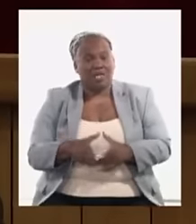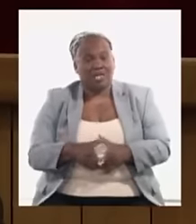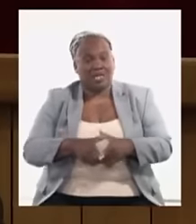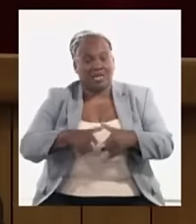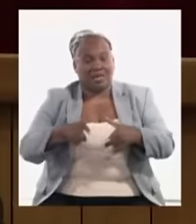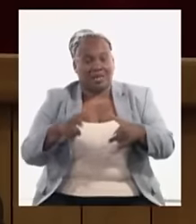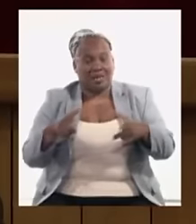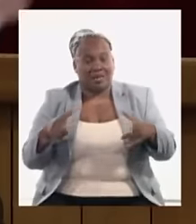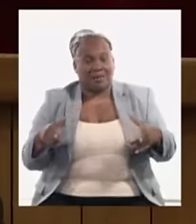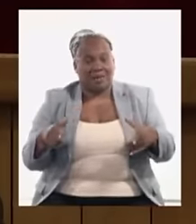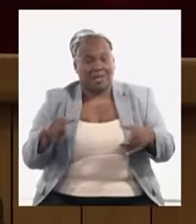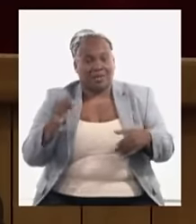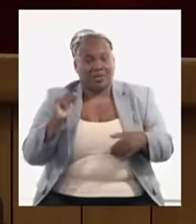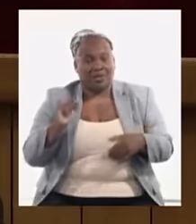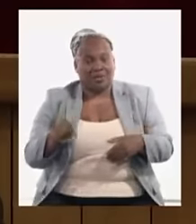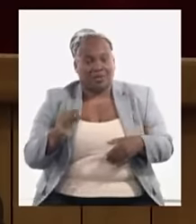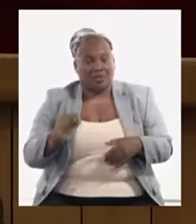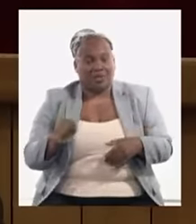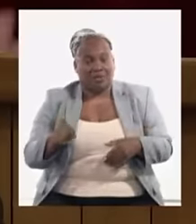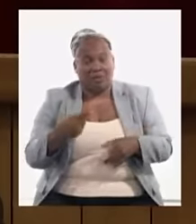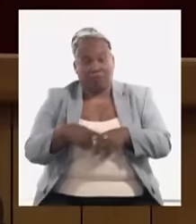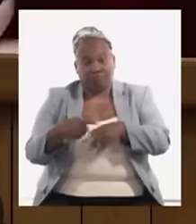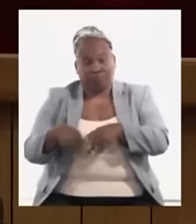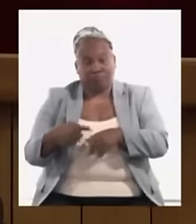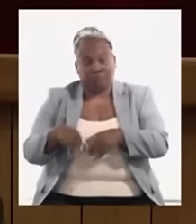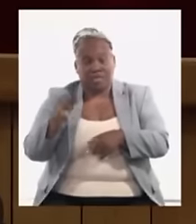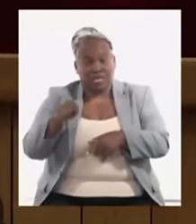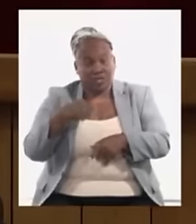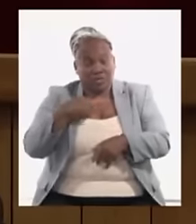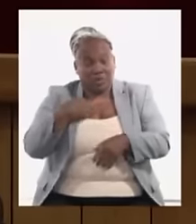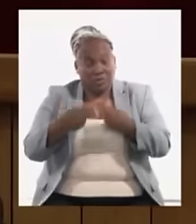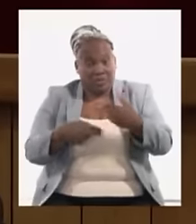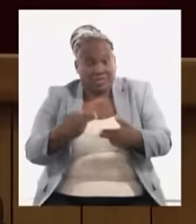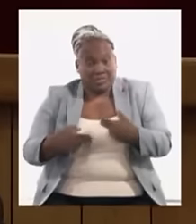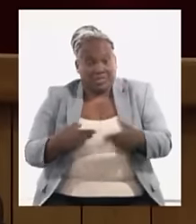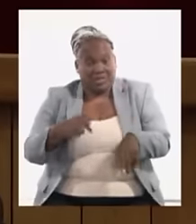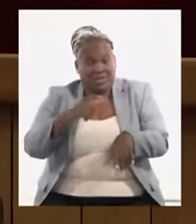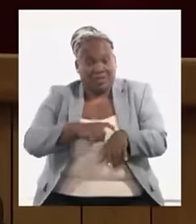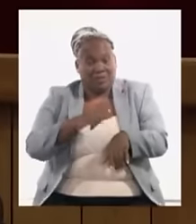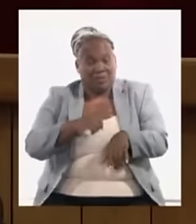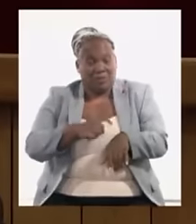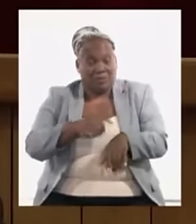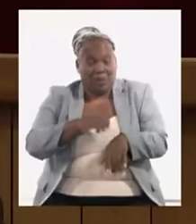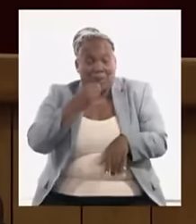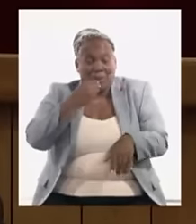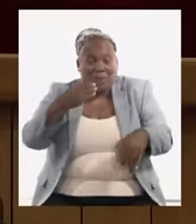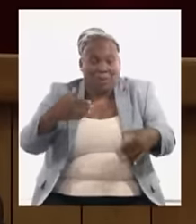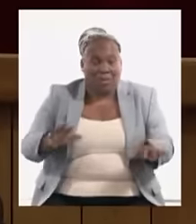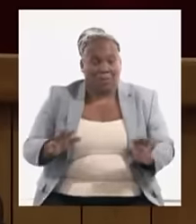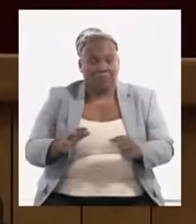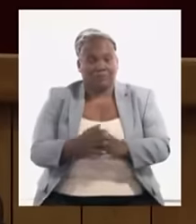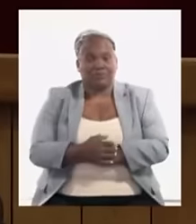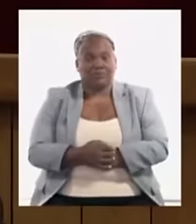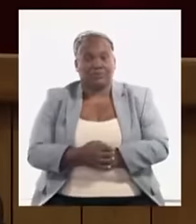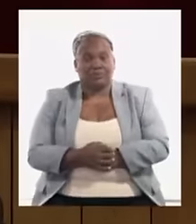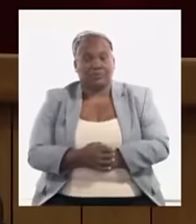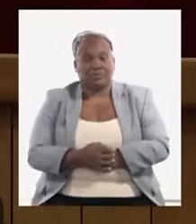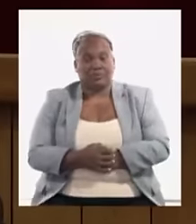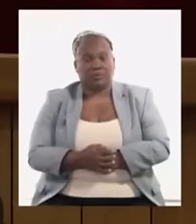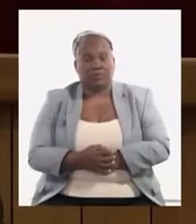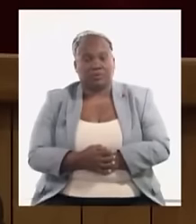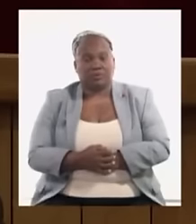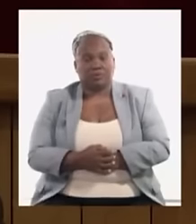las pensiones que será una de las primeras cosas que tendremos que hacer en el momento que nos lo permita la situación del presupuesto